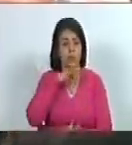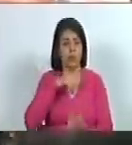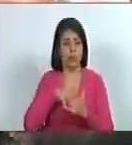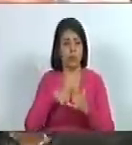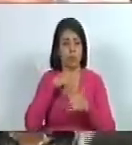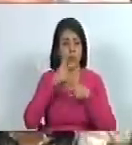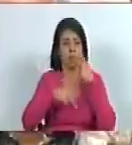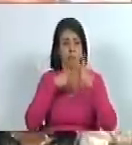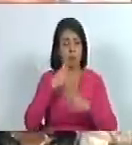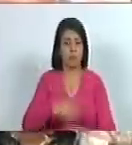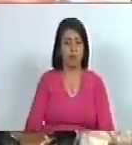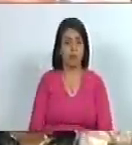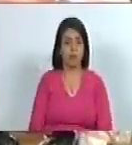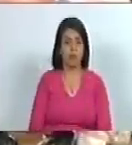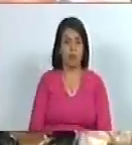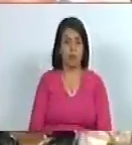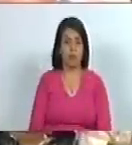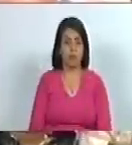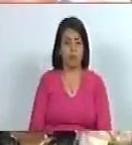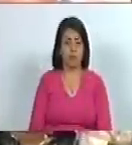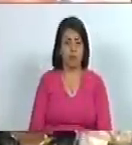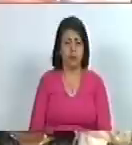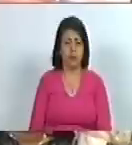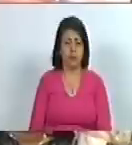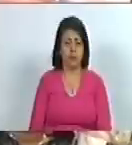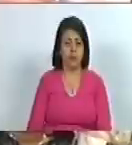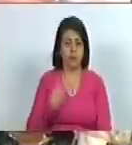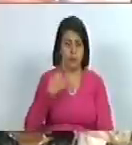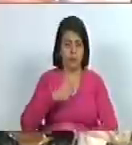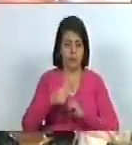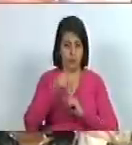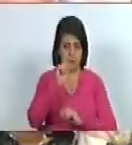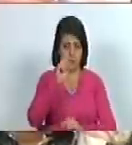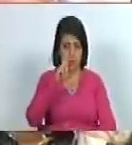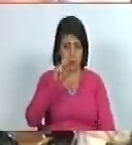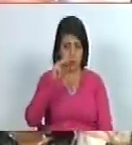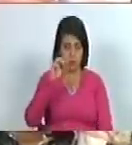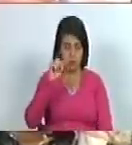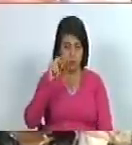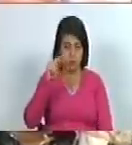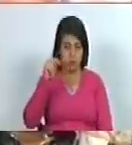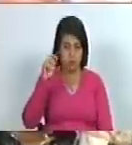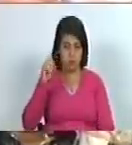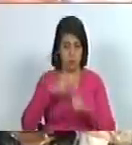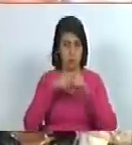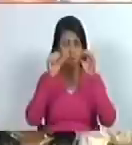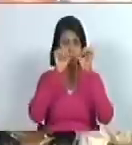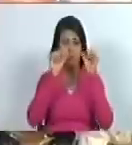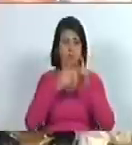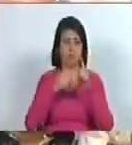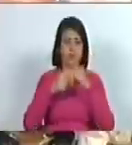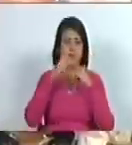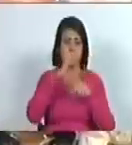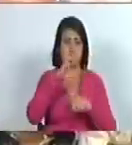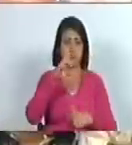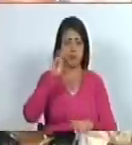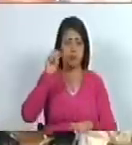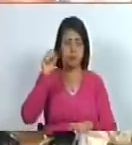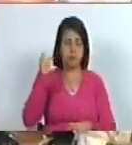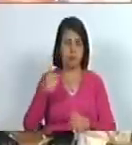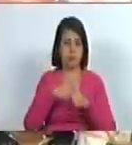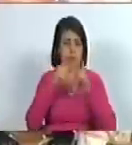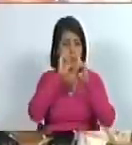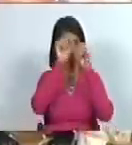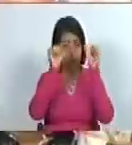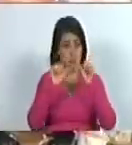y político no solamente Armando reveló las dos reflexiones sino que artistas como César Regifo nos decía un